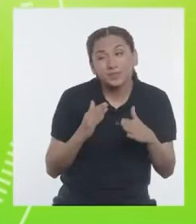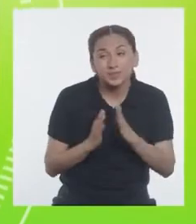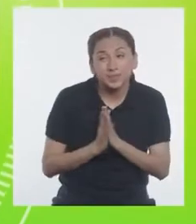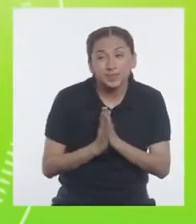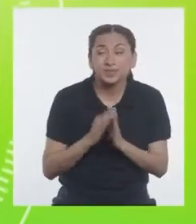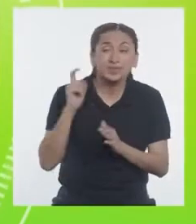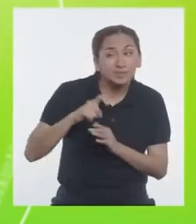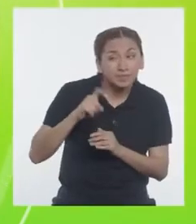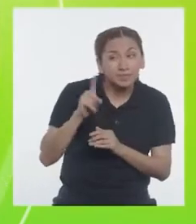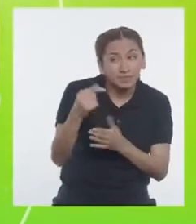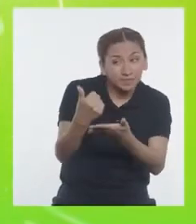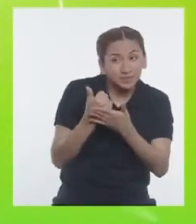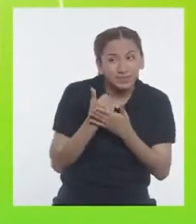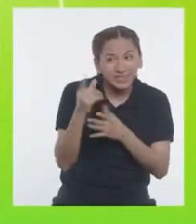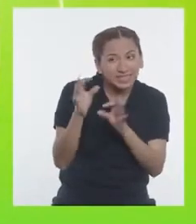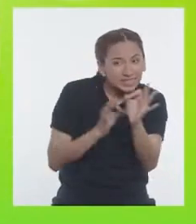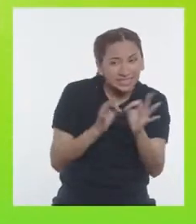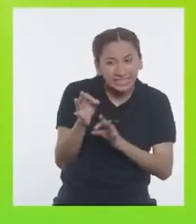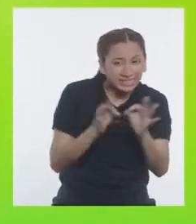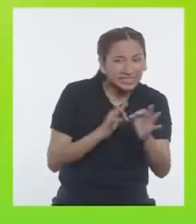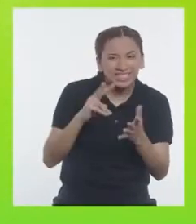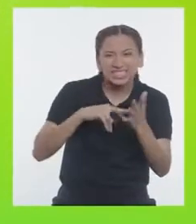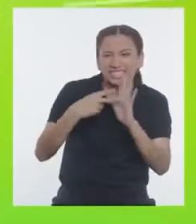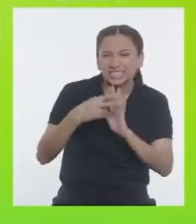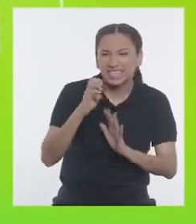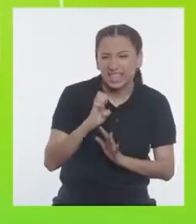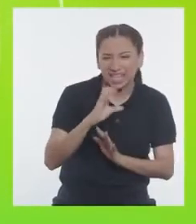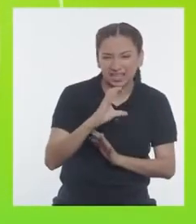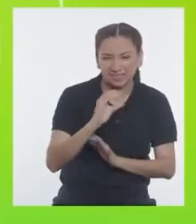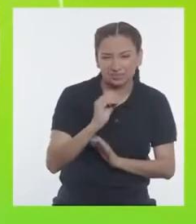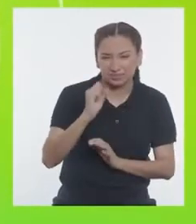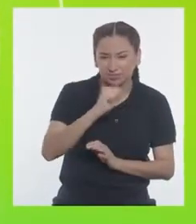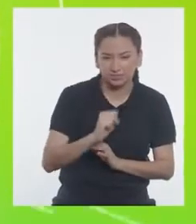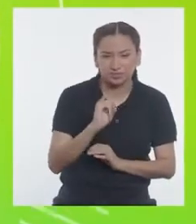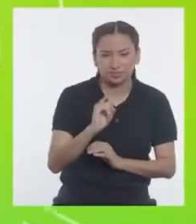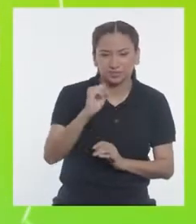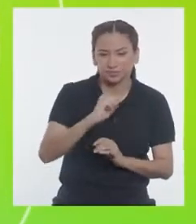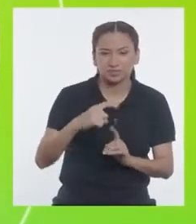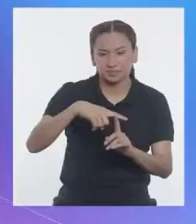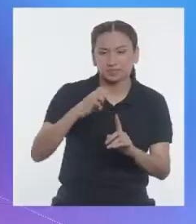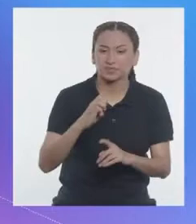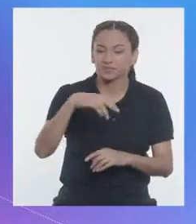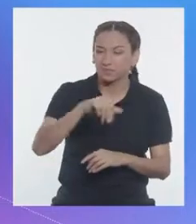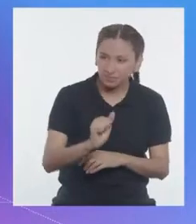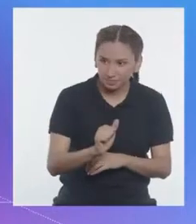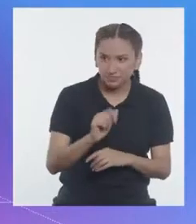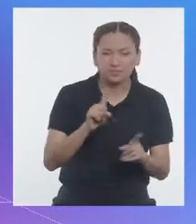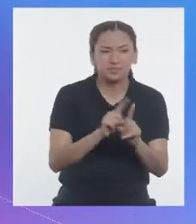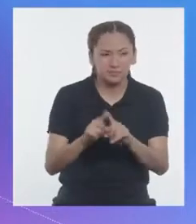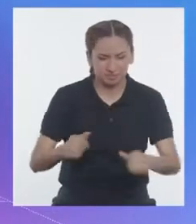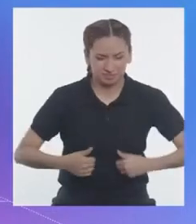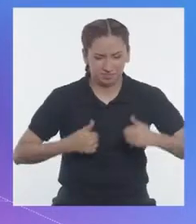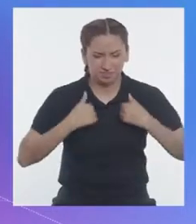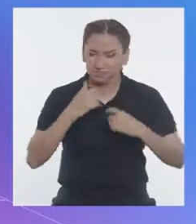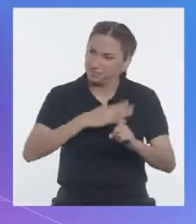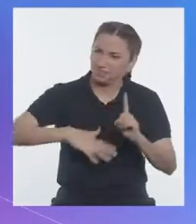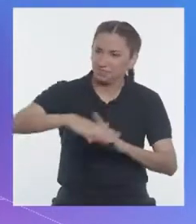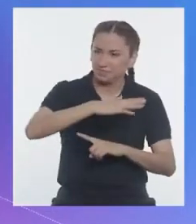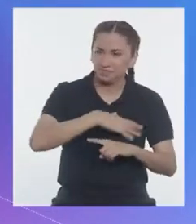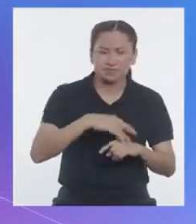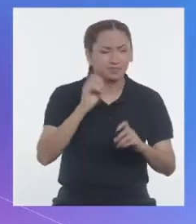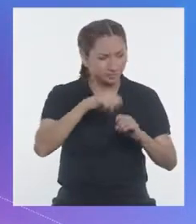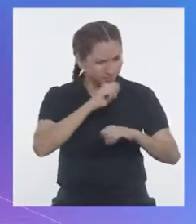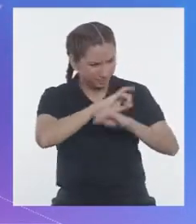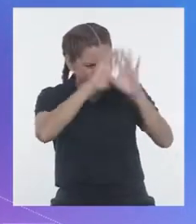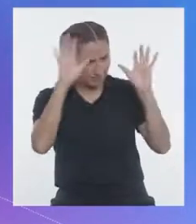necesitamos de tu ayuda para que nos expliques lo que son los ecosistemas y la biodiversidad. Pero con muchísimo gusto, Luz.